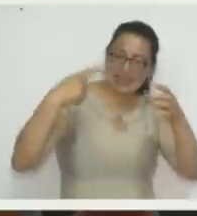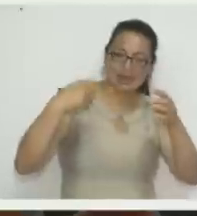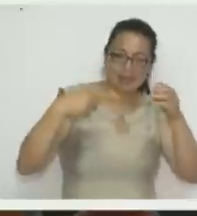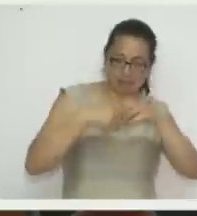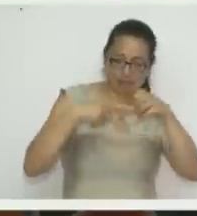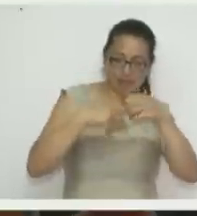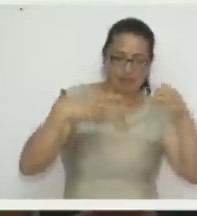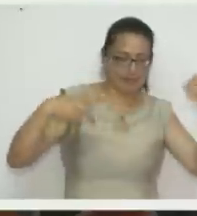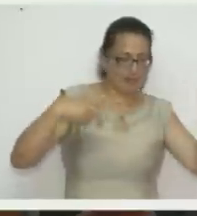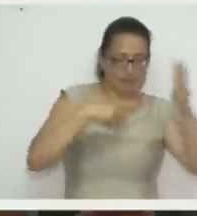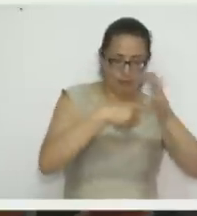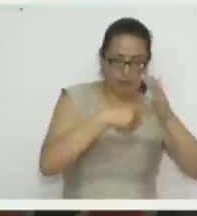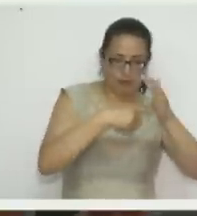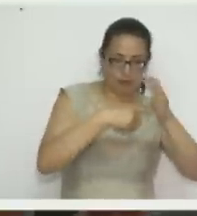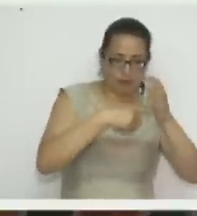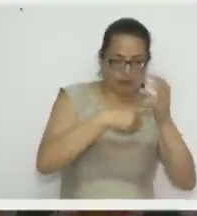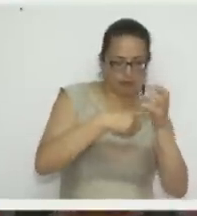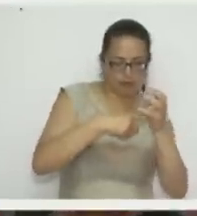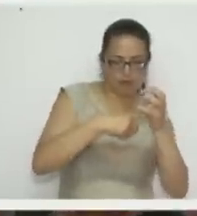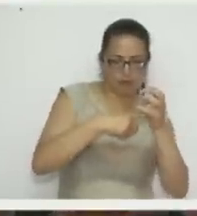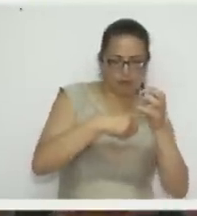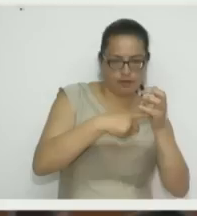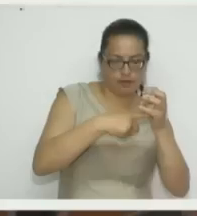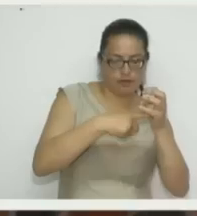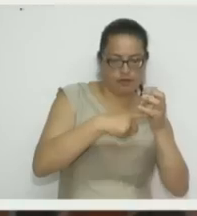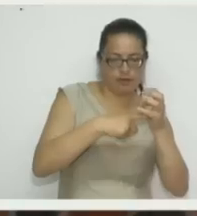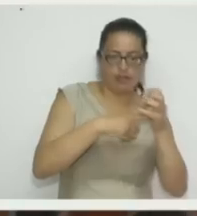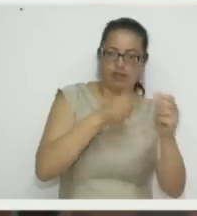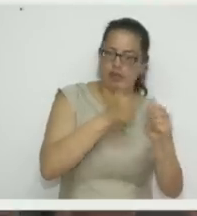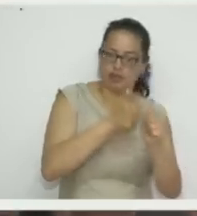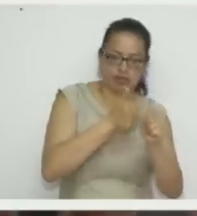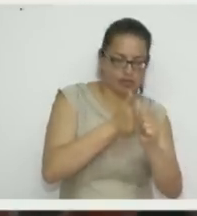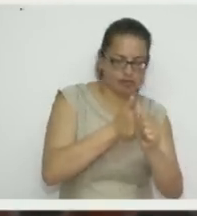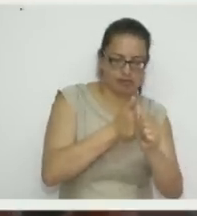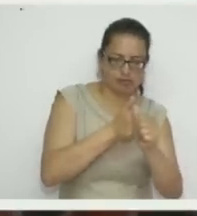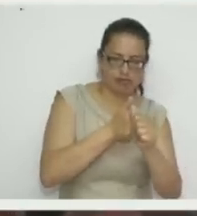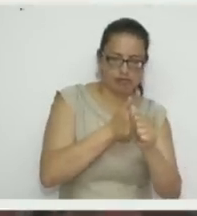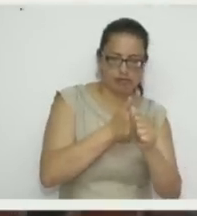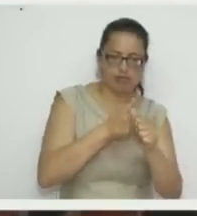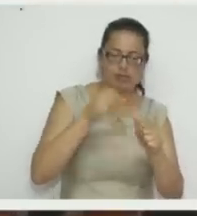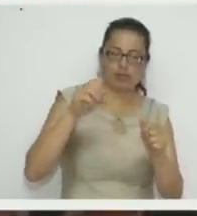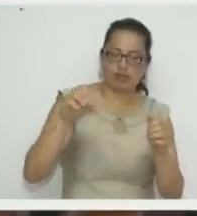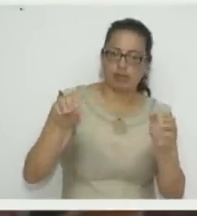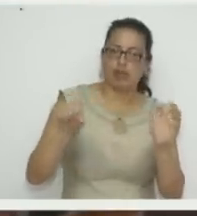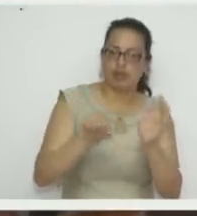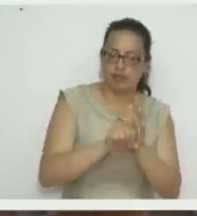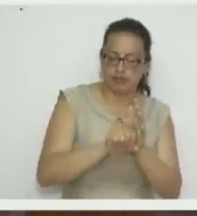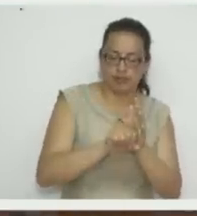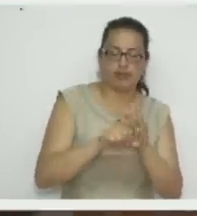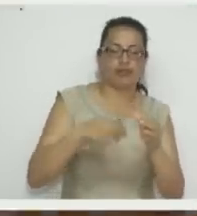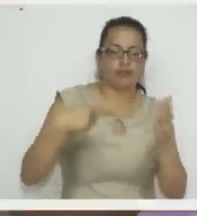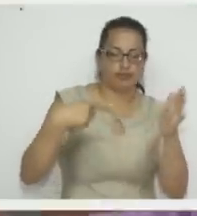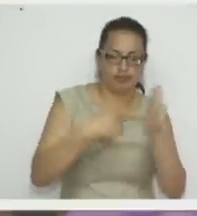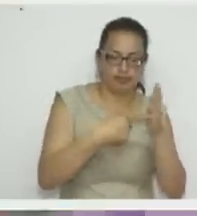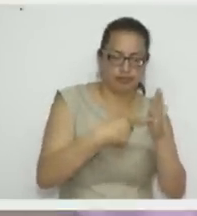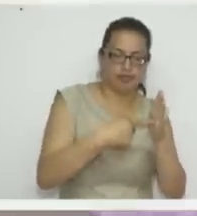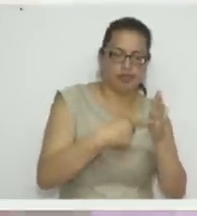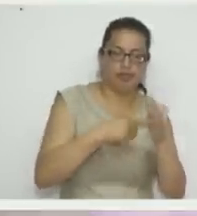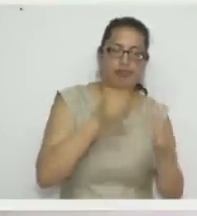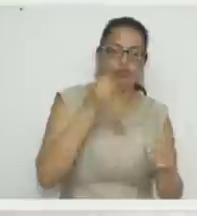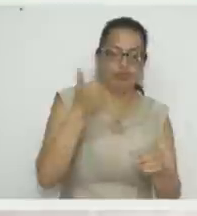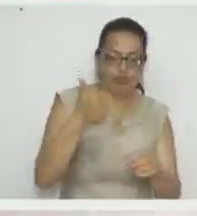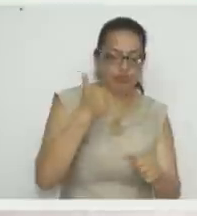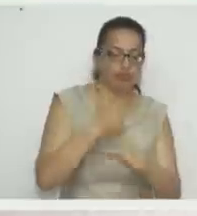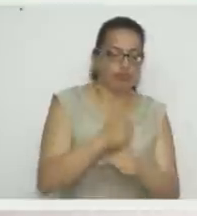flores que están ahí. ¿Se hace lo mismo? Igual. Se hacen lo mismo. Con el marcador. El marcador también es una buena herramienta.